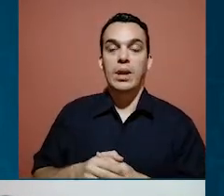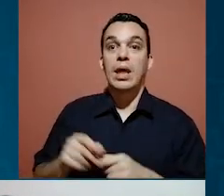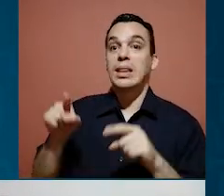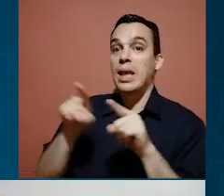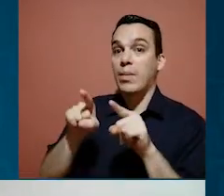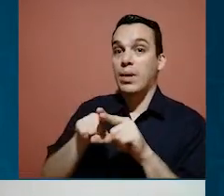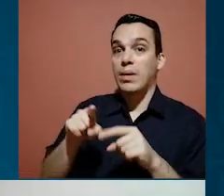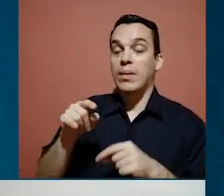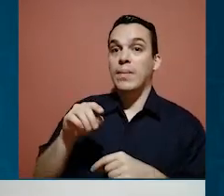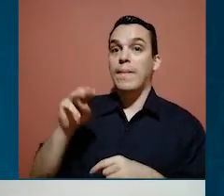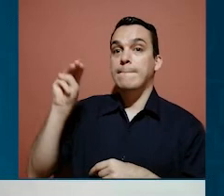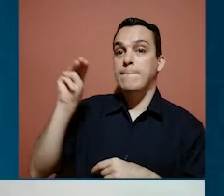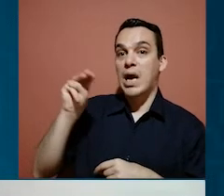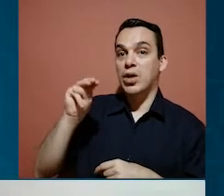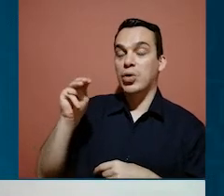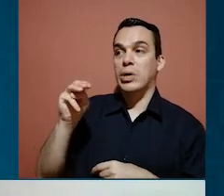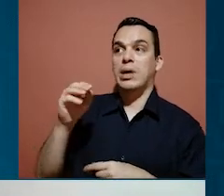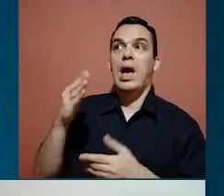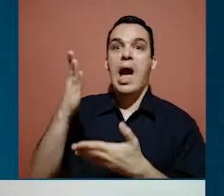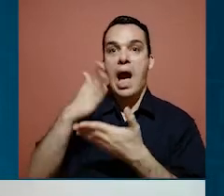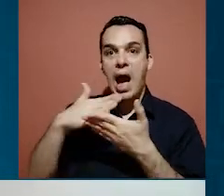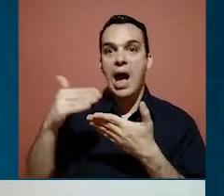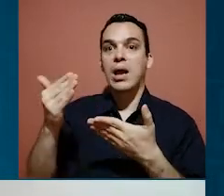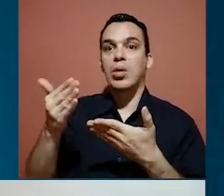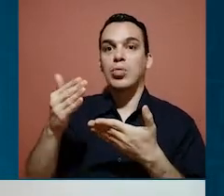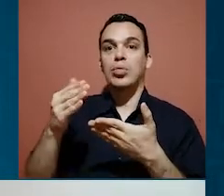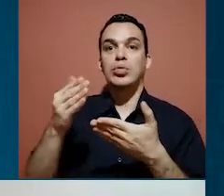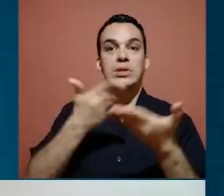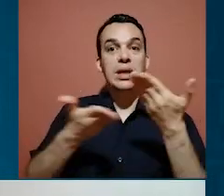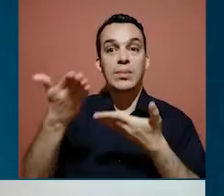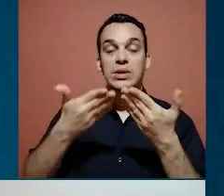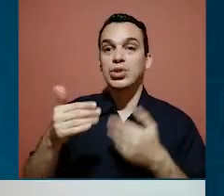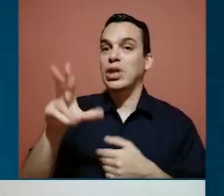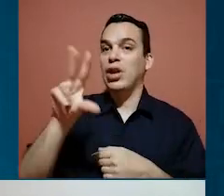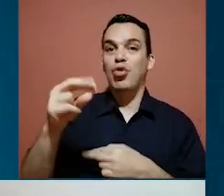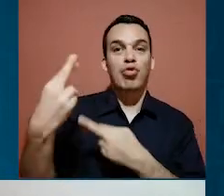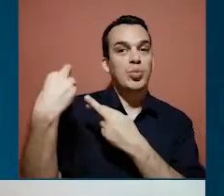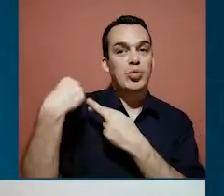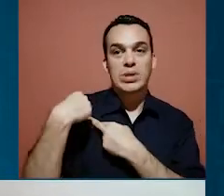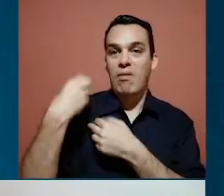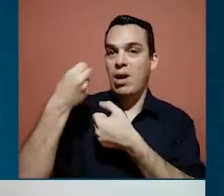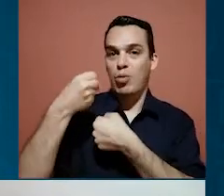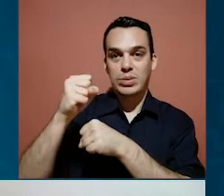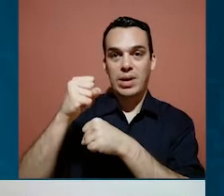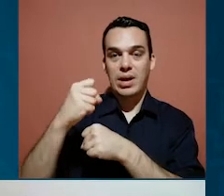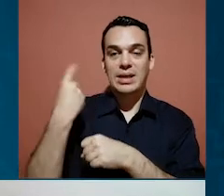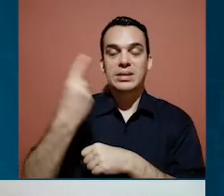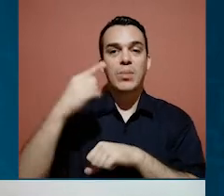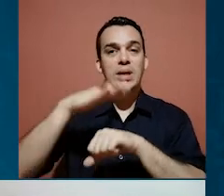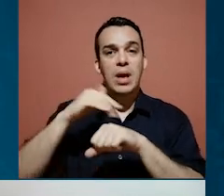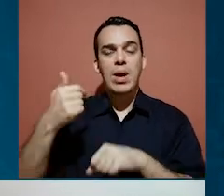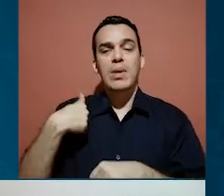me gustaría mencionar un poquito, Marjorie, que hay servicios que la Municipalidad no es la encargada y siempre llaman